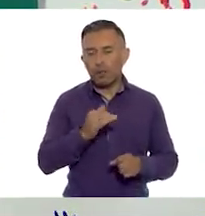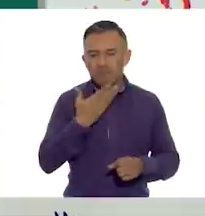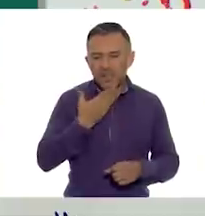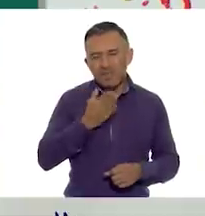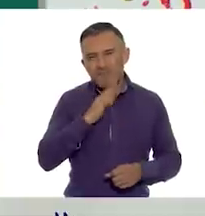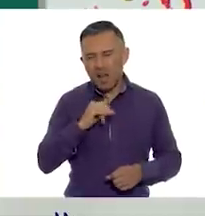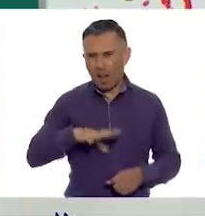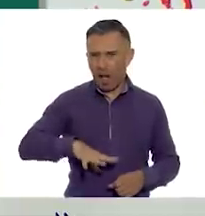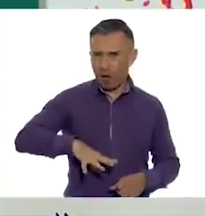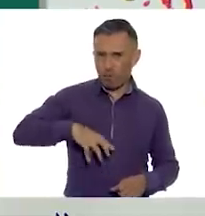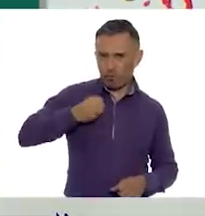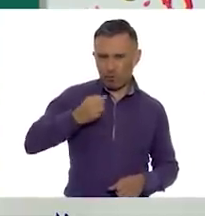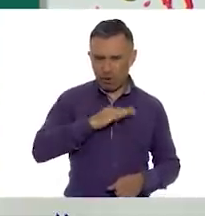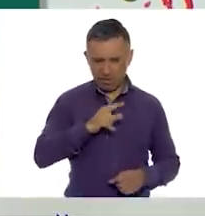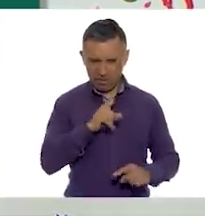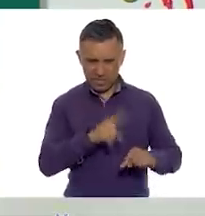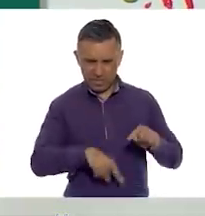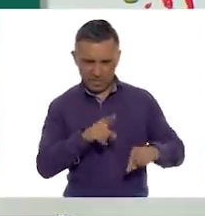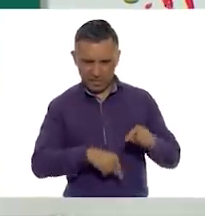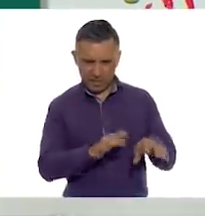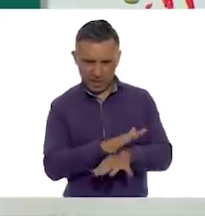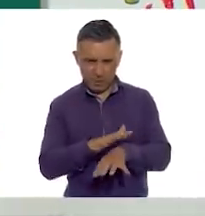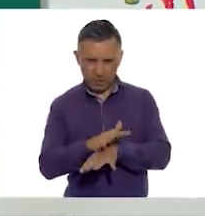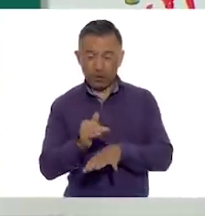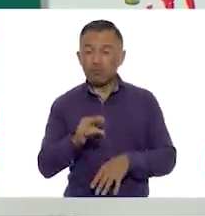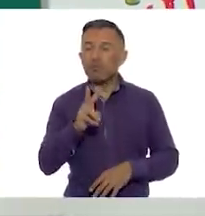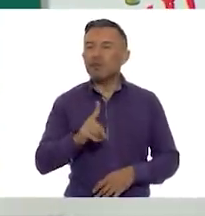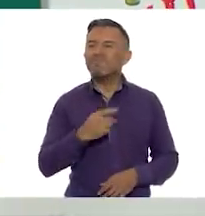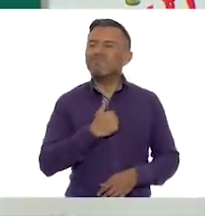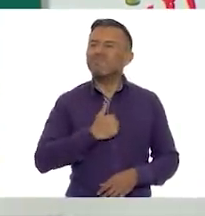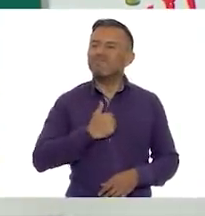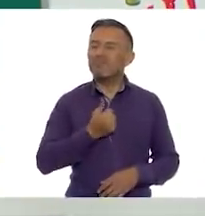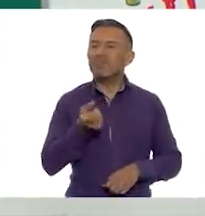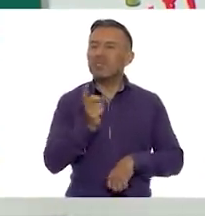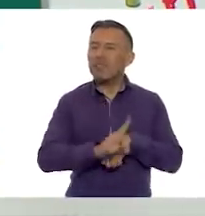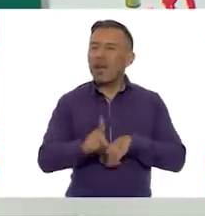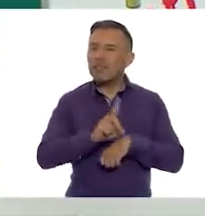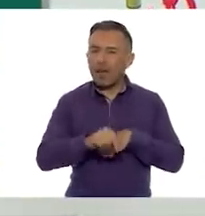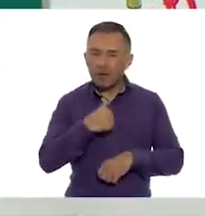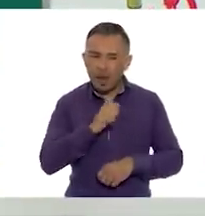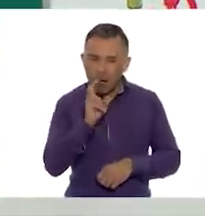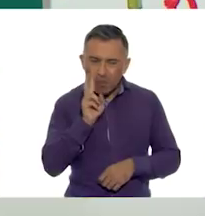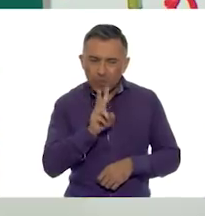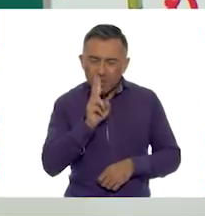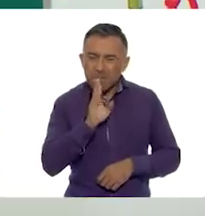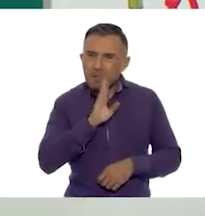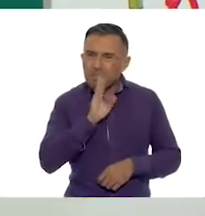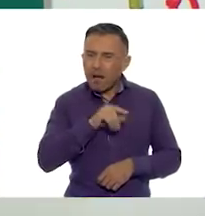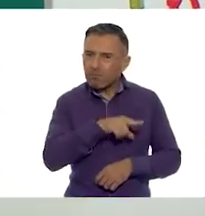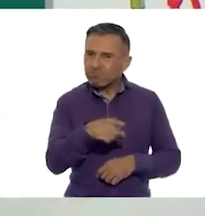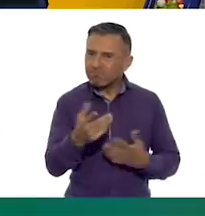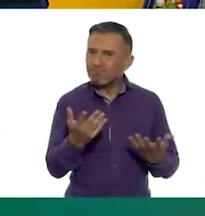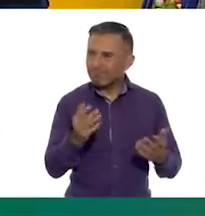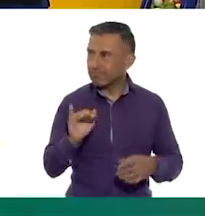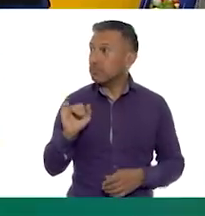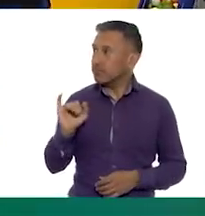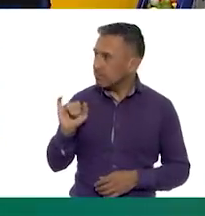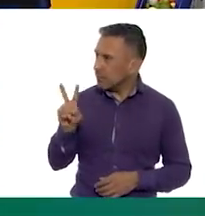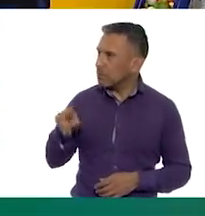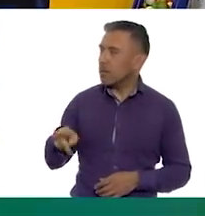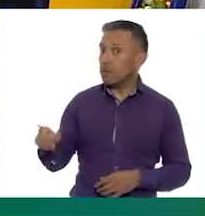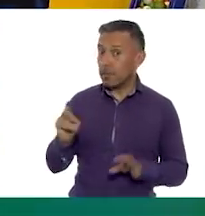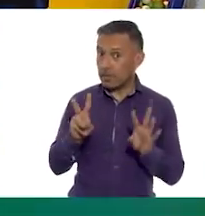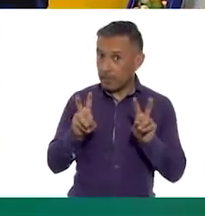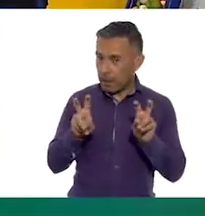situaciones injustas que desafortunadamente enfrentamos todos los días. ¡Ay, sí, maestra! Y excelente